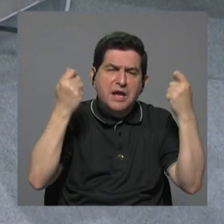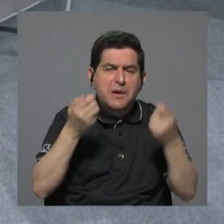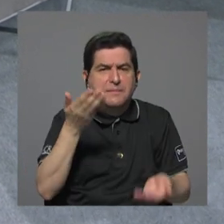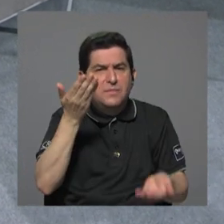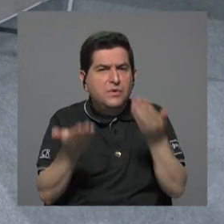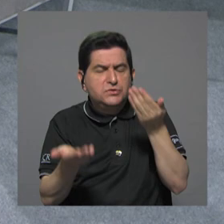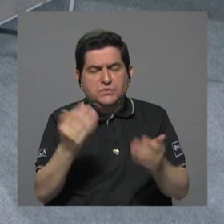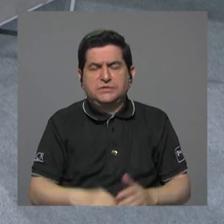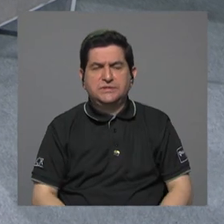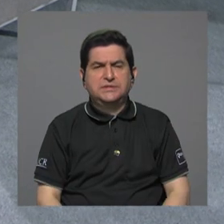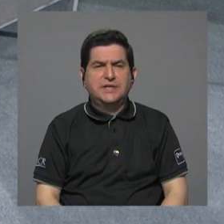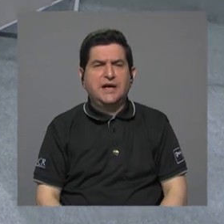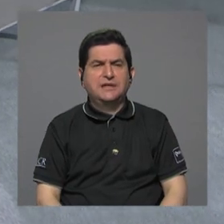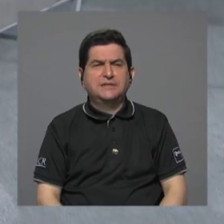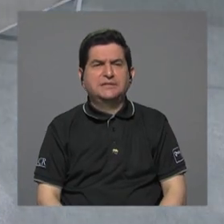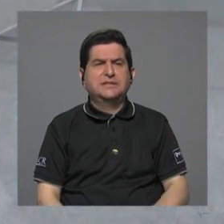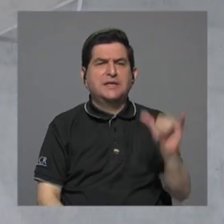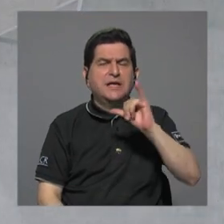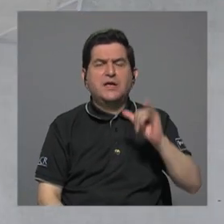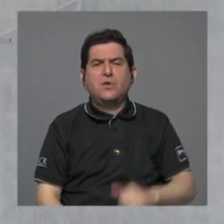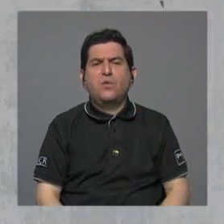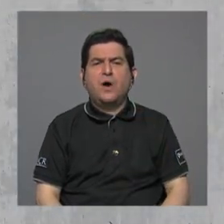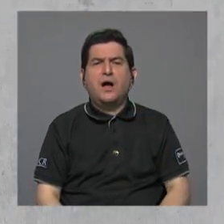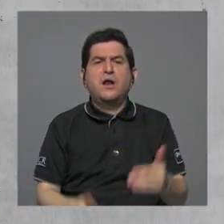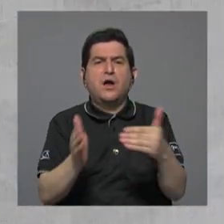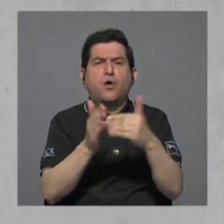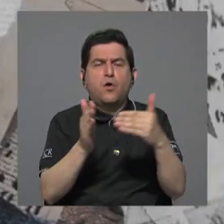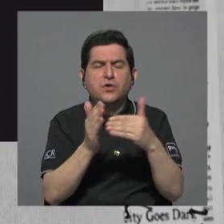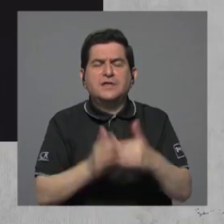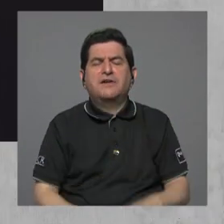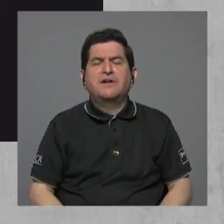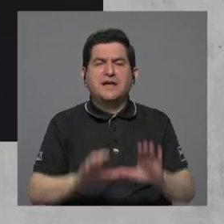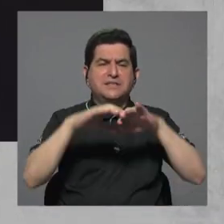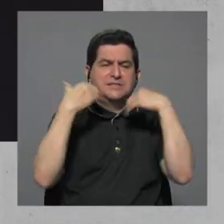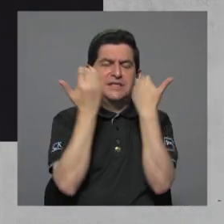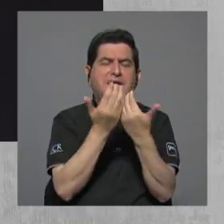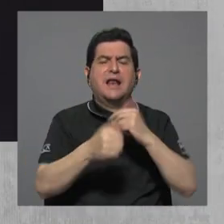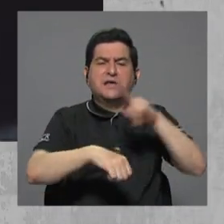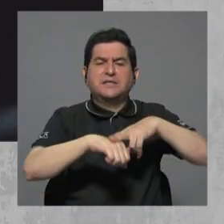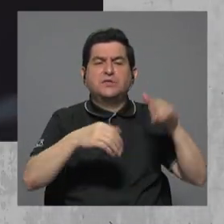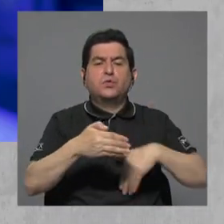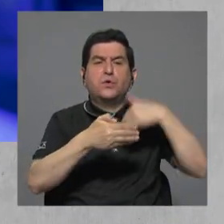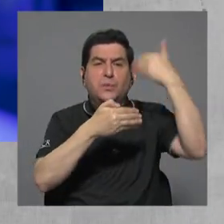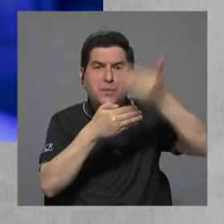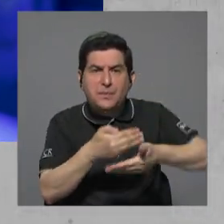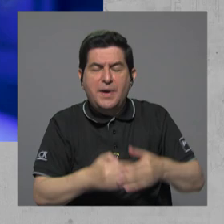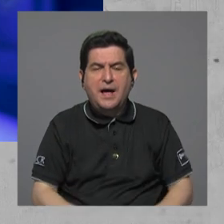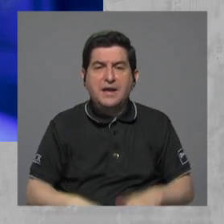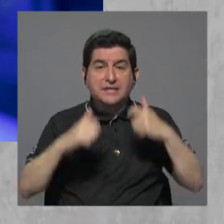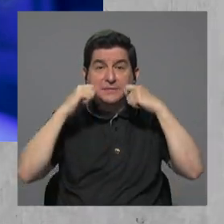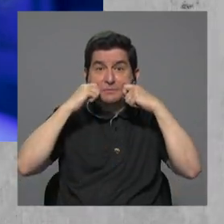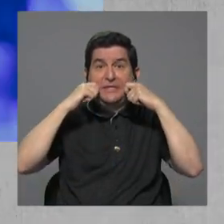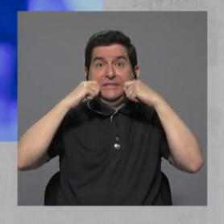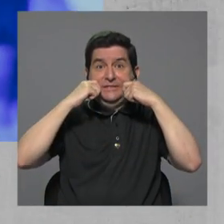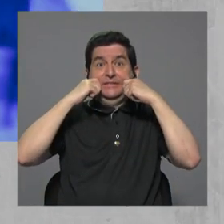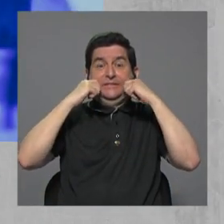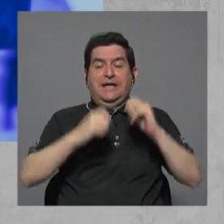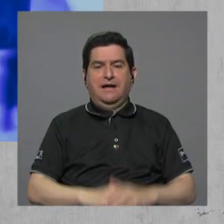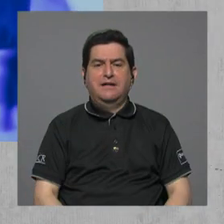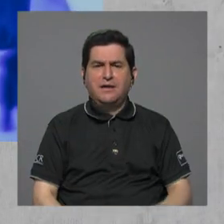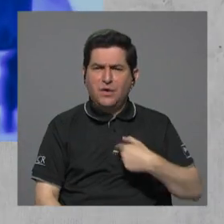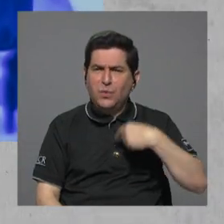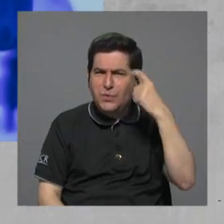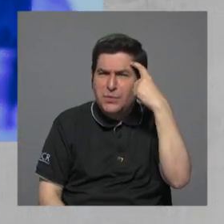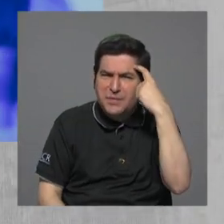hay toda una convocatoria para el regreso a clases de manera normal, para la presencialidad, entonces uno dice,